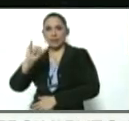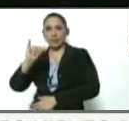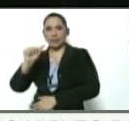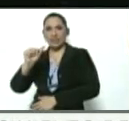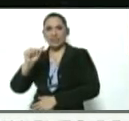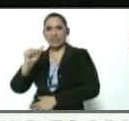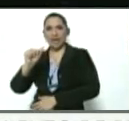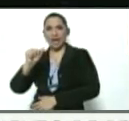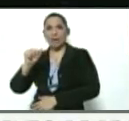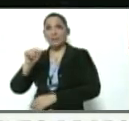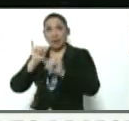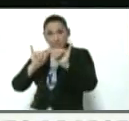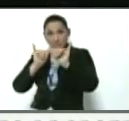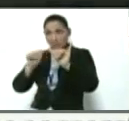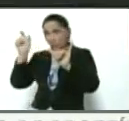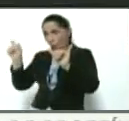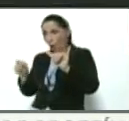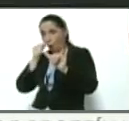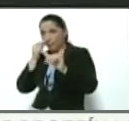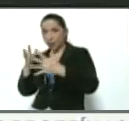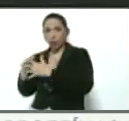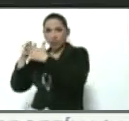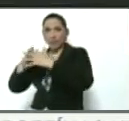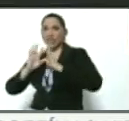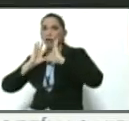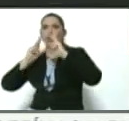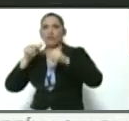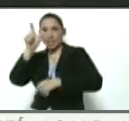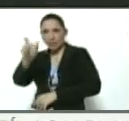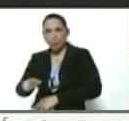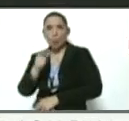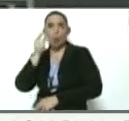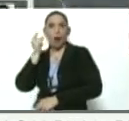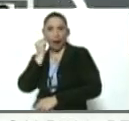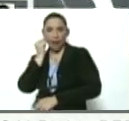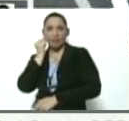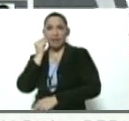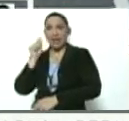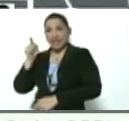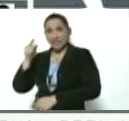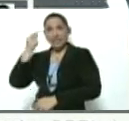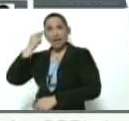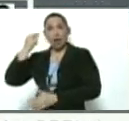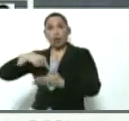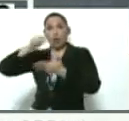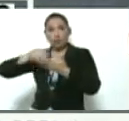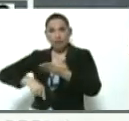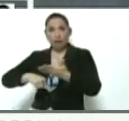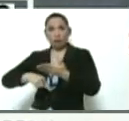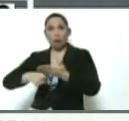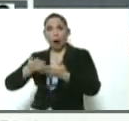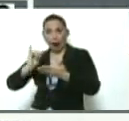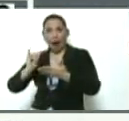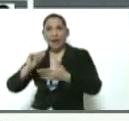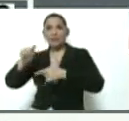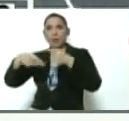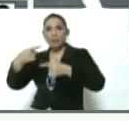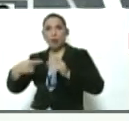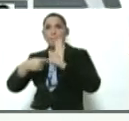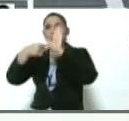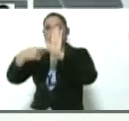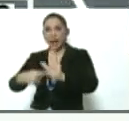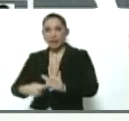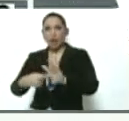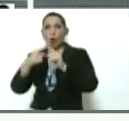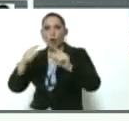confiesa a Patricia Poleo que ese contrato existe. Luego muestra, en otra entrevista que le hace Patricia